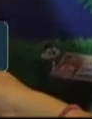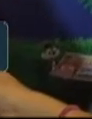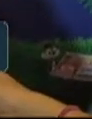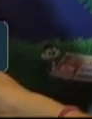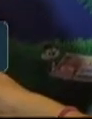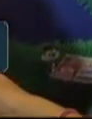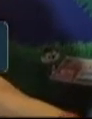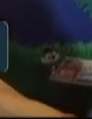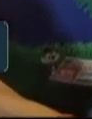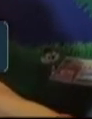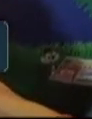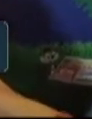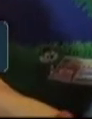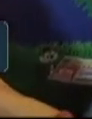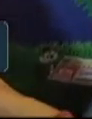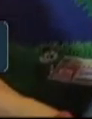libro.